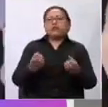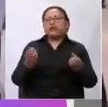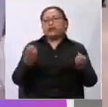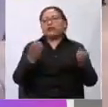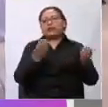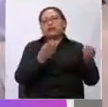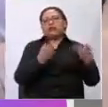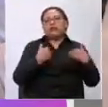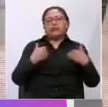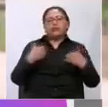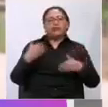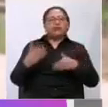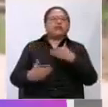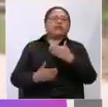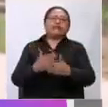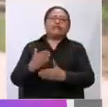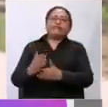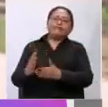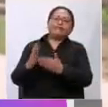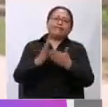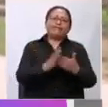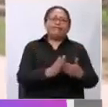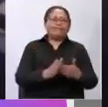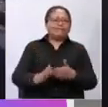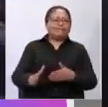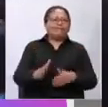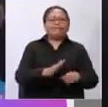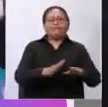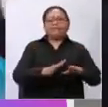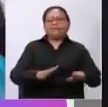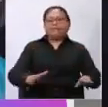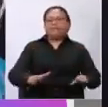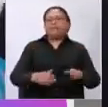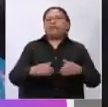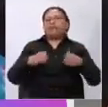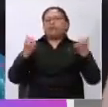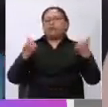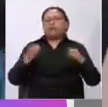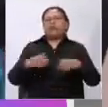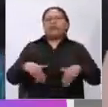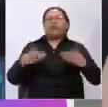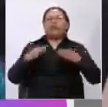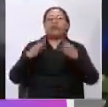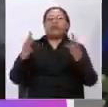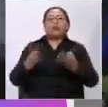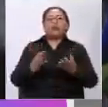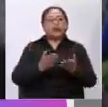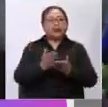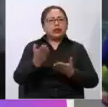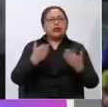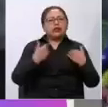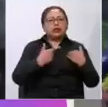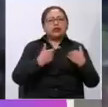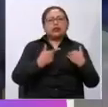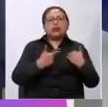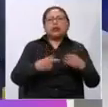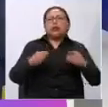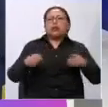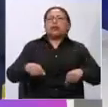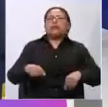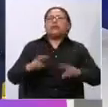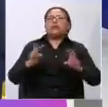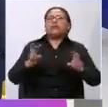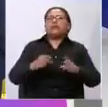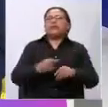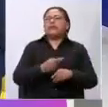procesos de vulneración para esta población, como es el derecho a vivir en familia. La cantidad de adopciones en nuestro país